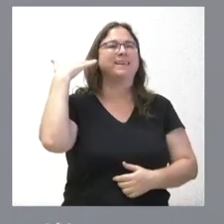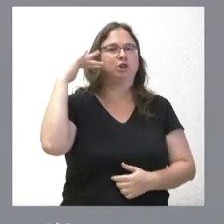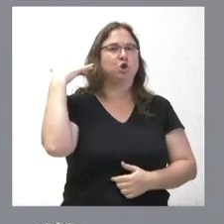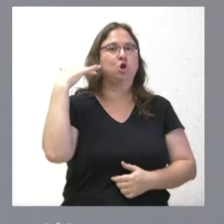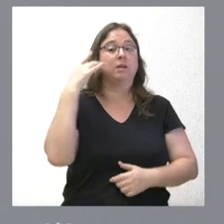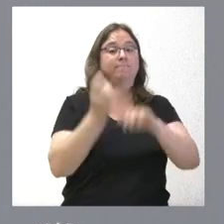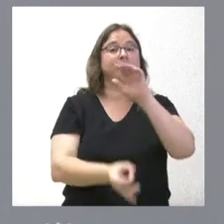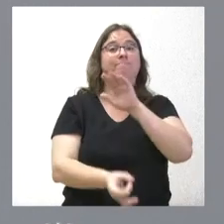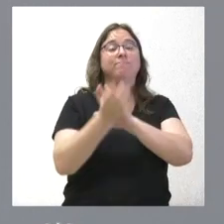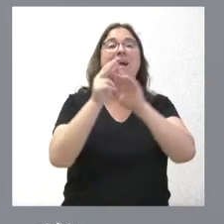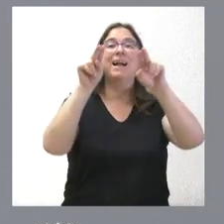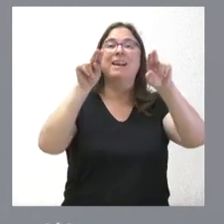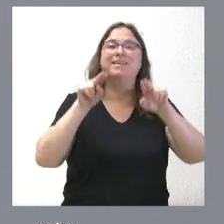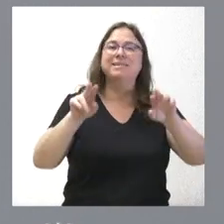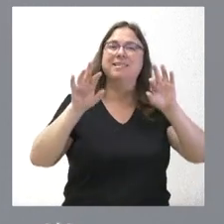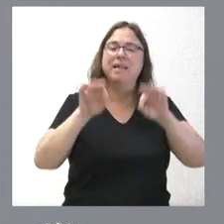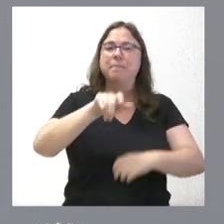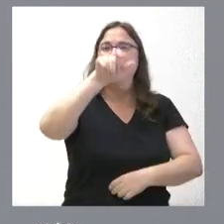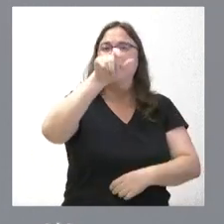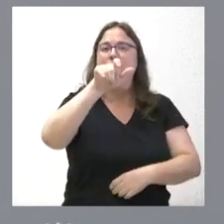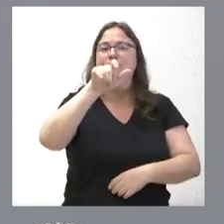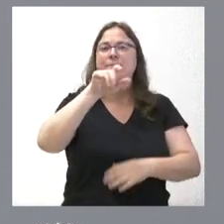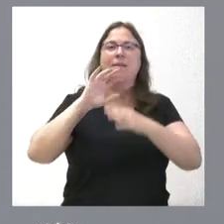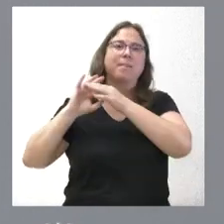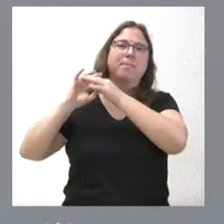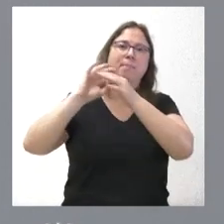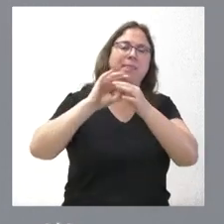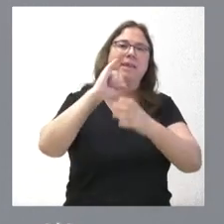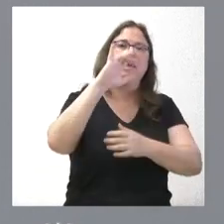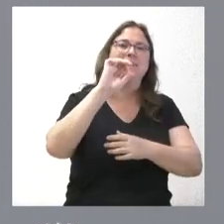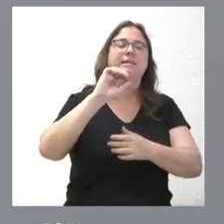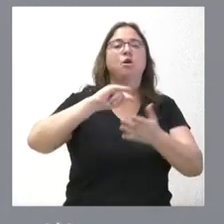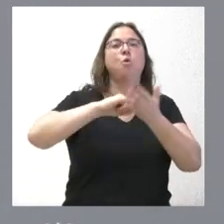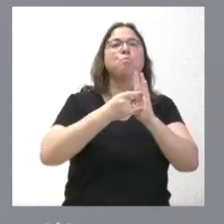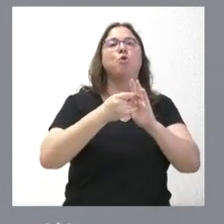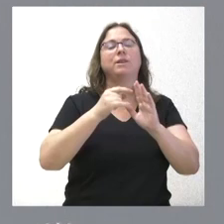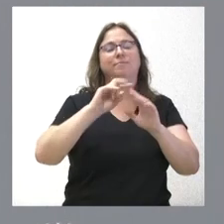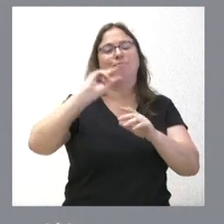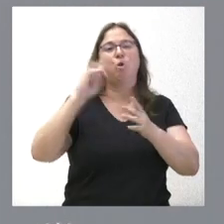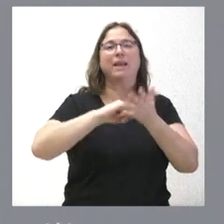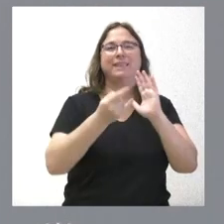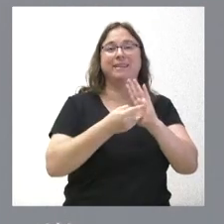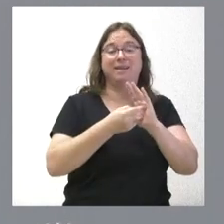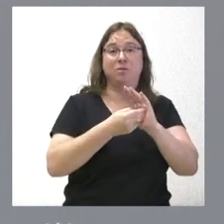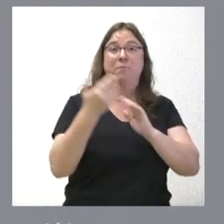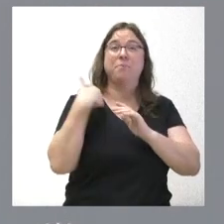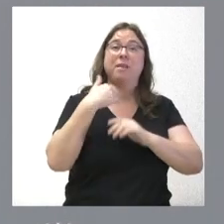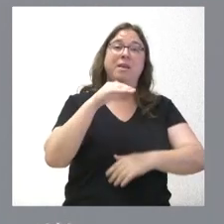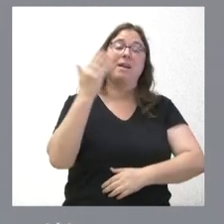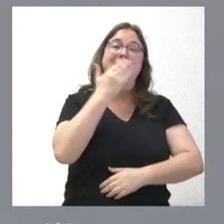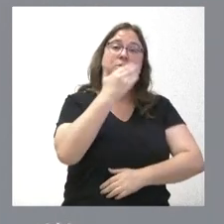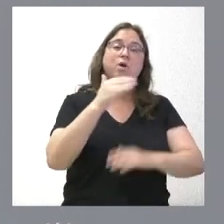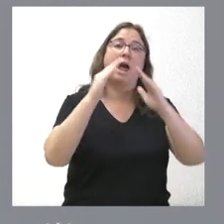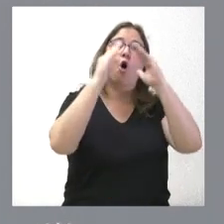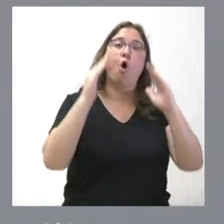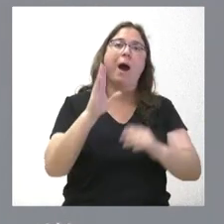creación de esta residencia dependiente del IES Politécnico de Soria será por transformación de la Escuela Hogar Madre de las Mercedes para el curso